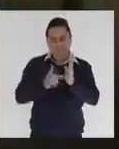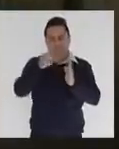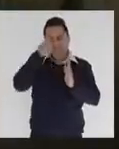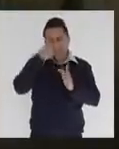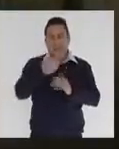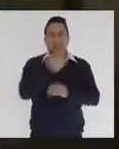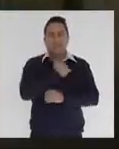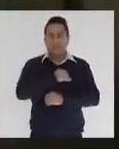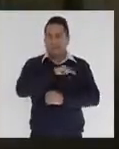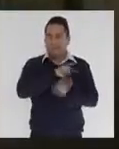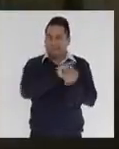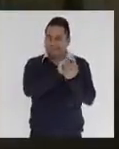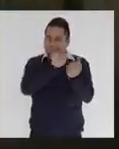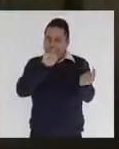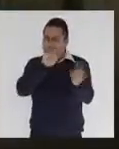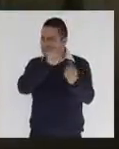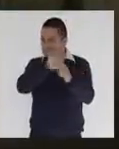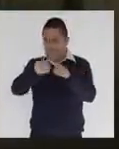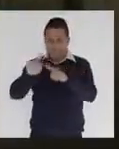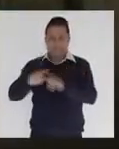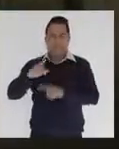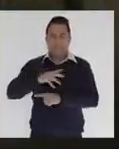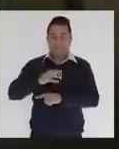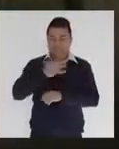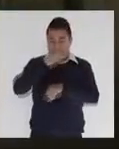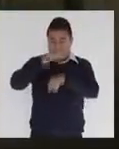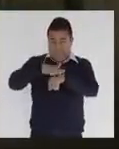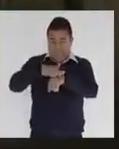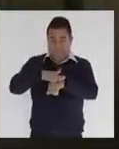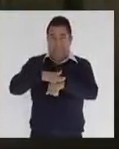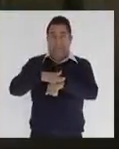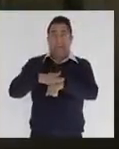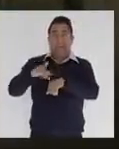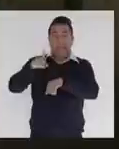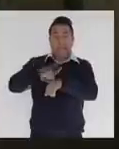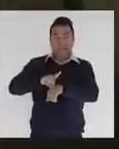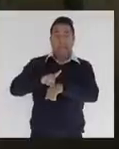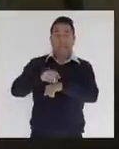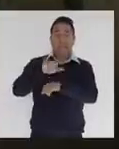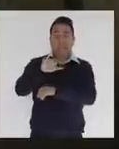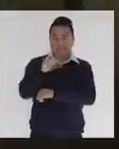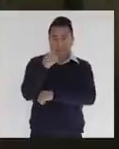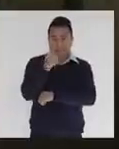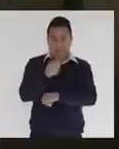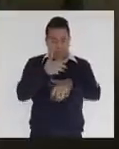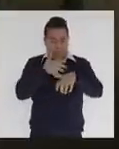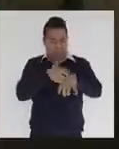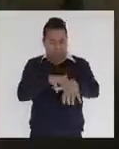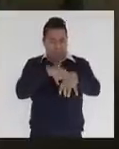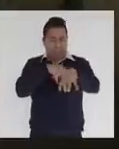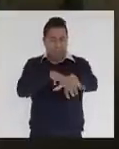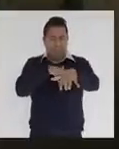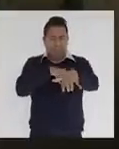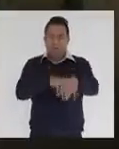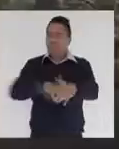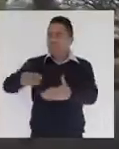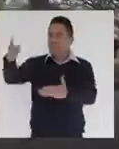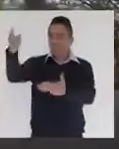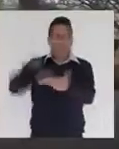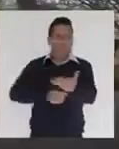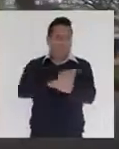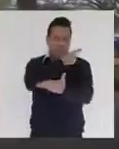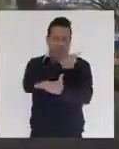adecuadas. De igual forma, les recuerdo que el desfile militar fue suspendido de forma definitiva.